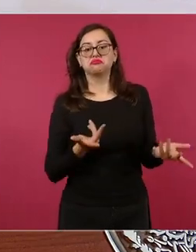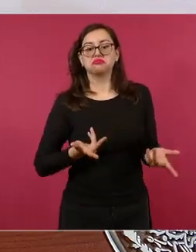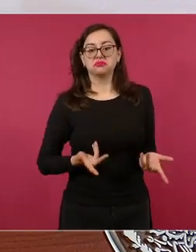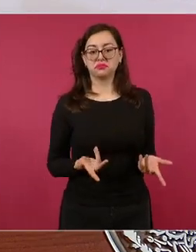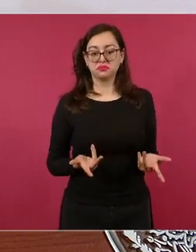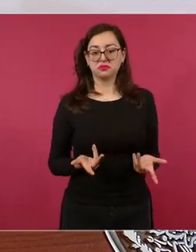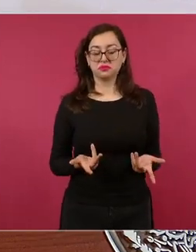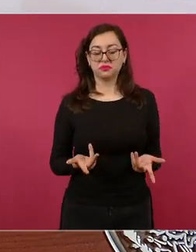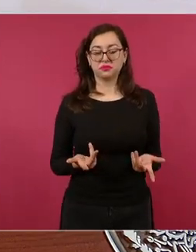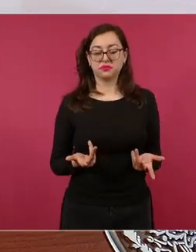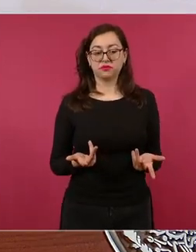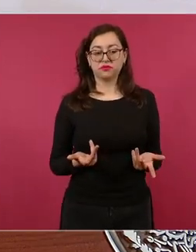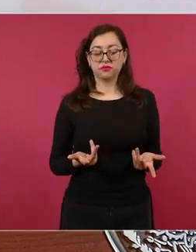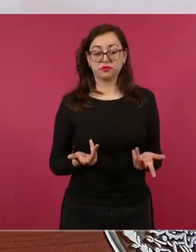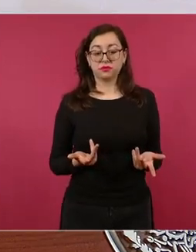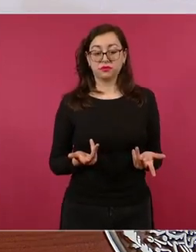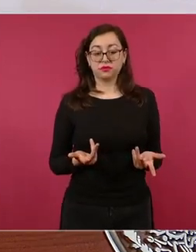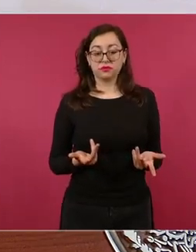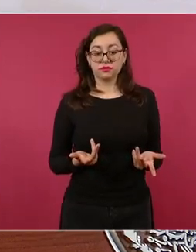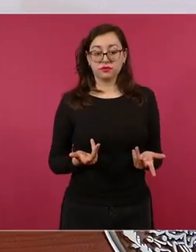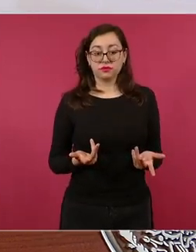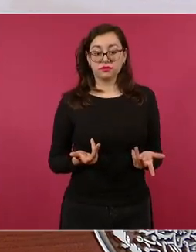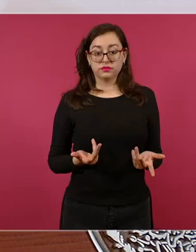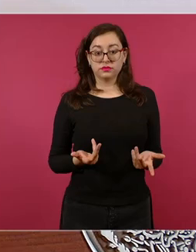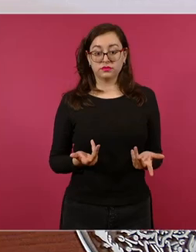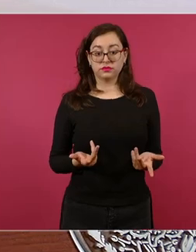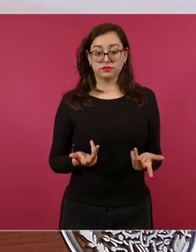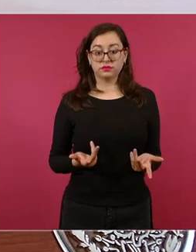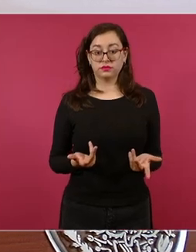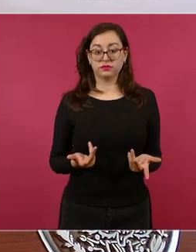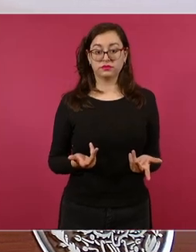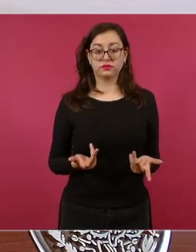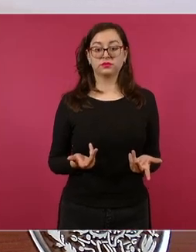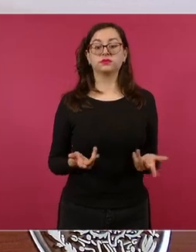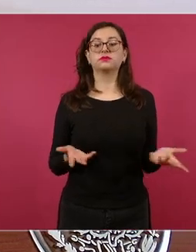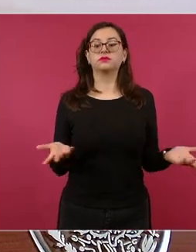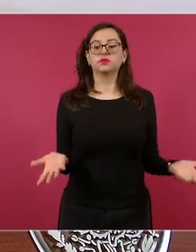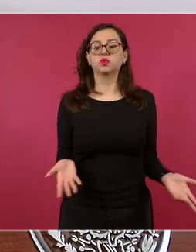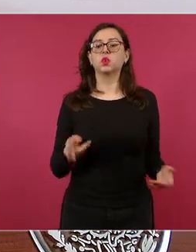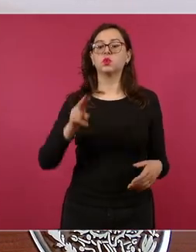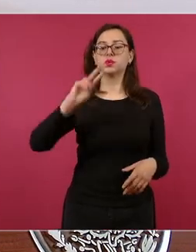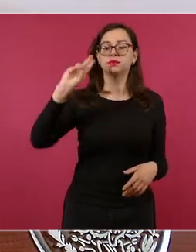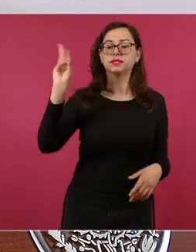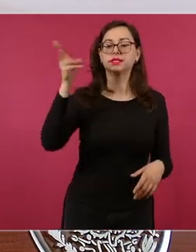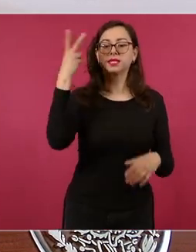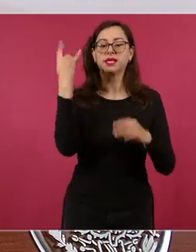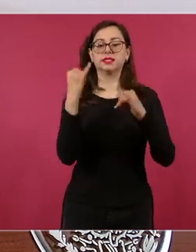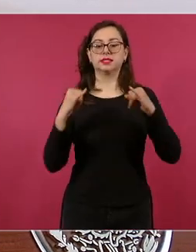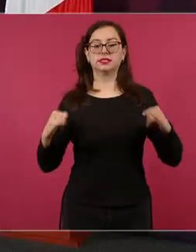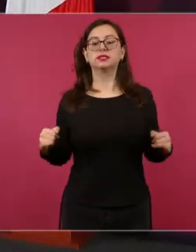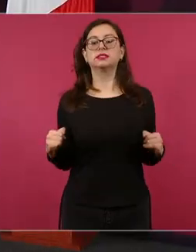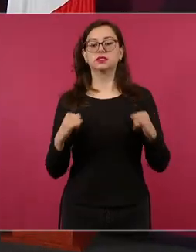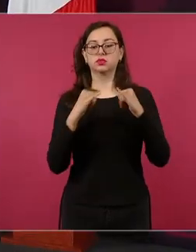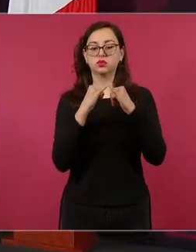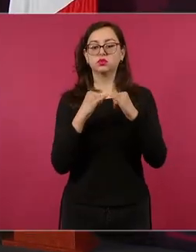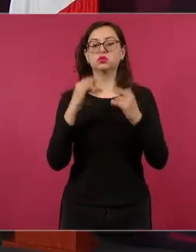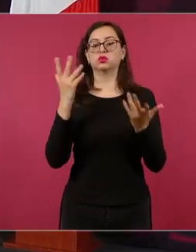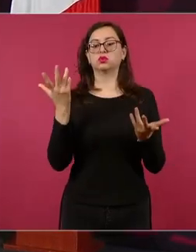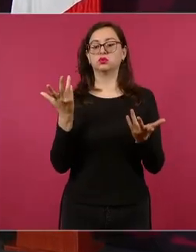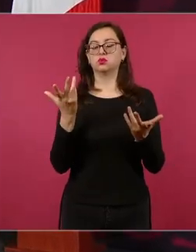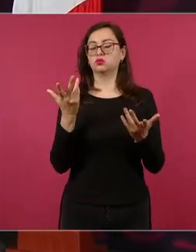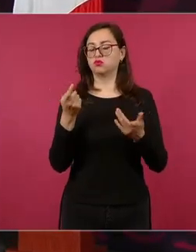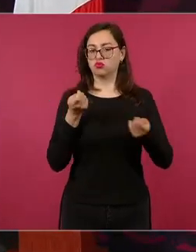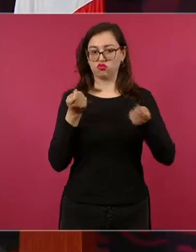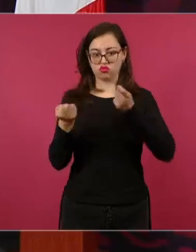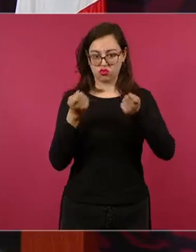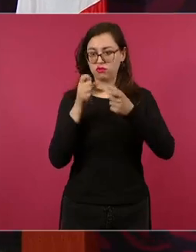control de las universidades de los institutos de ciencias sociales